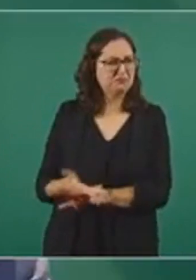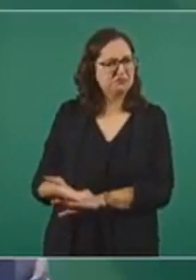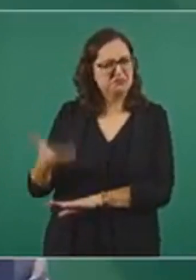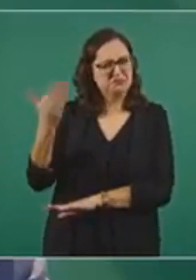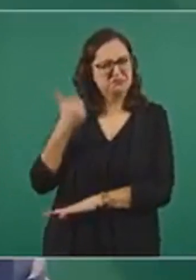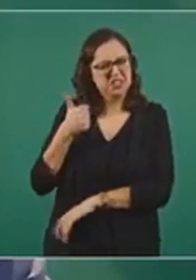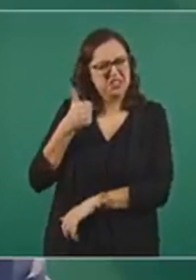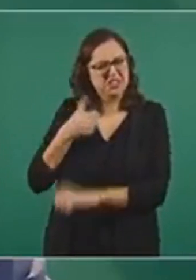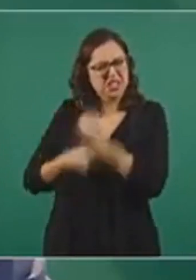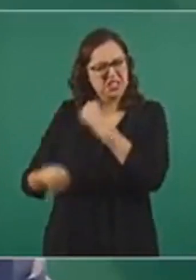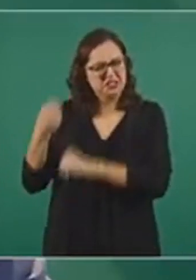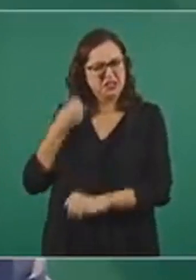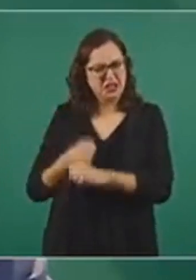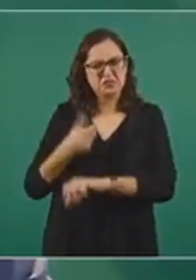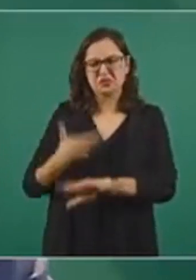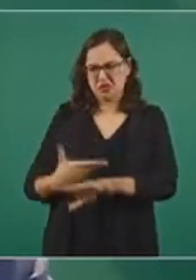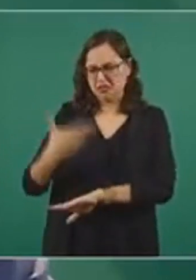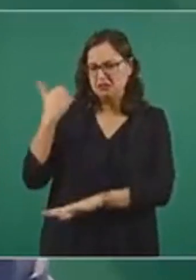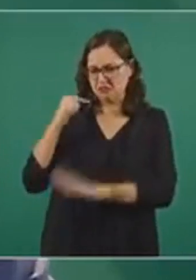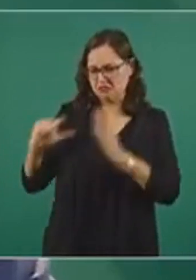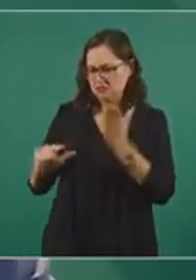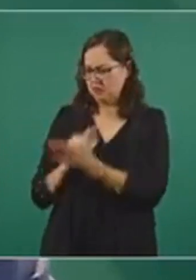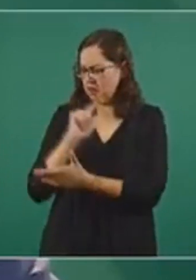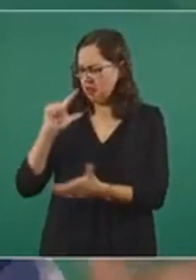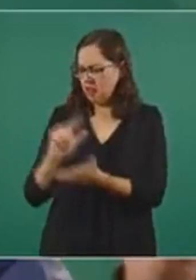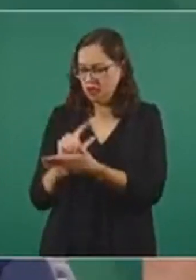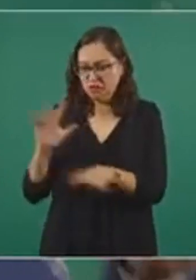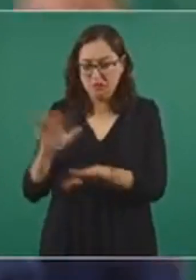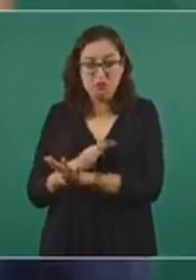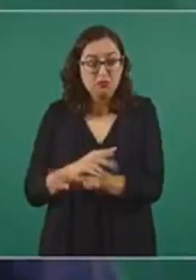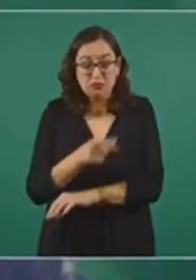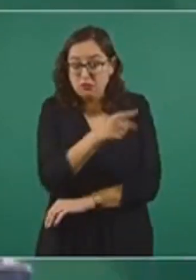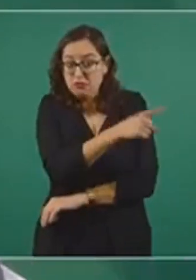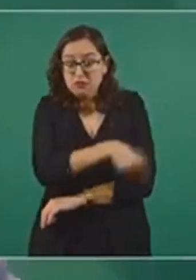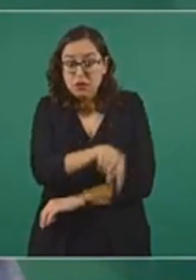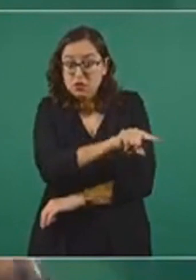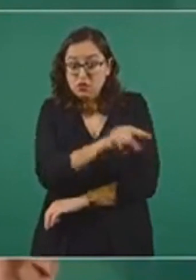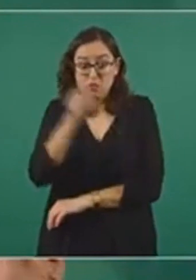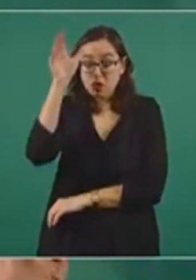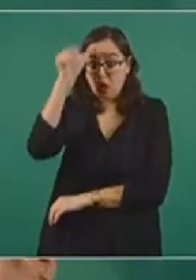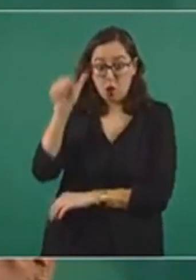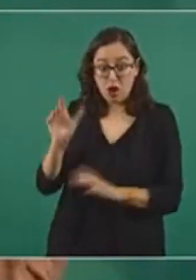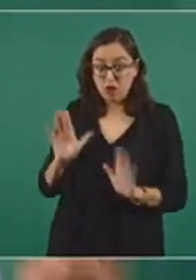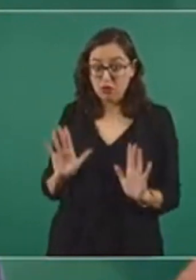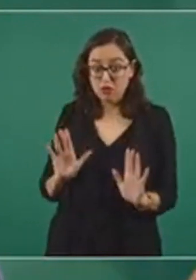años a la ley y que ahora